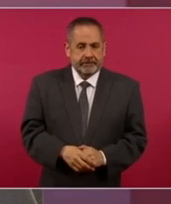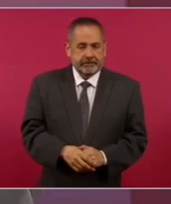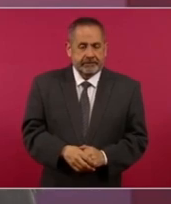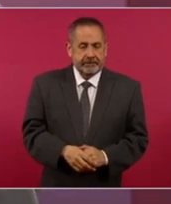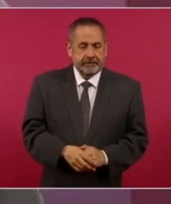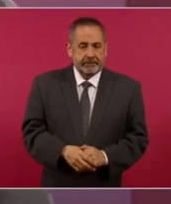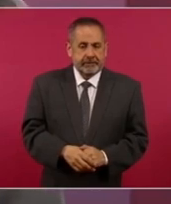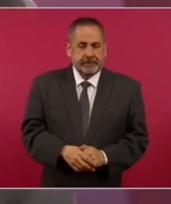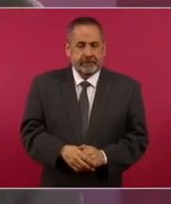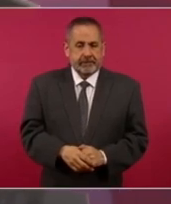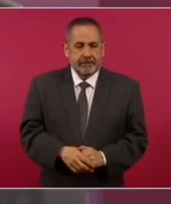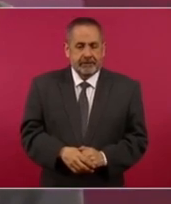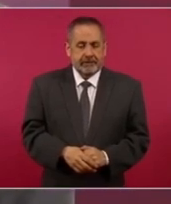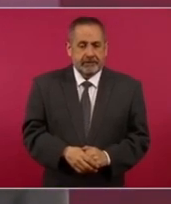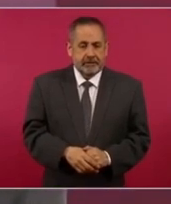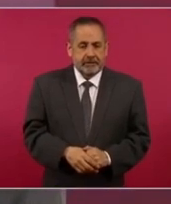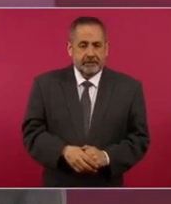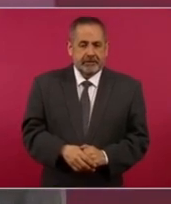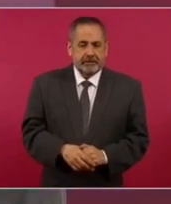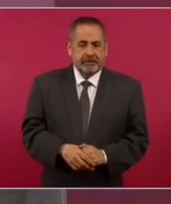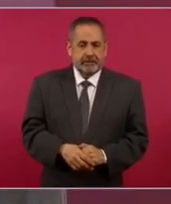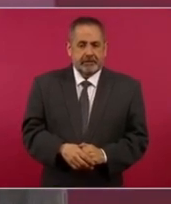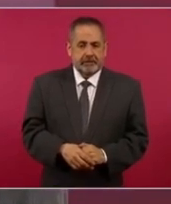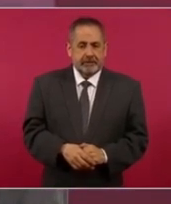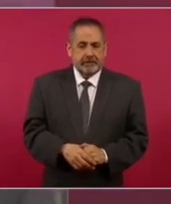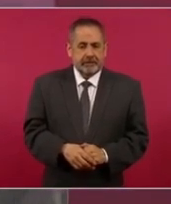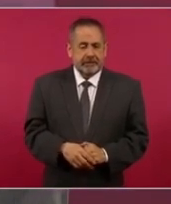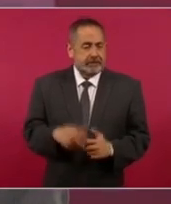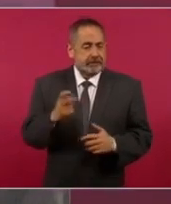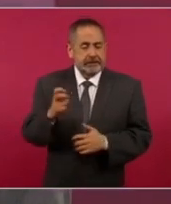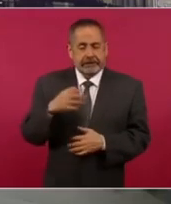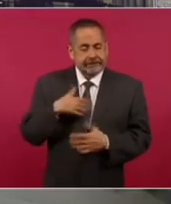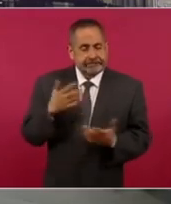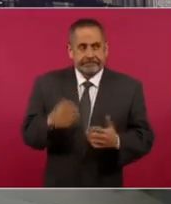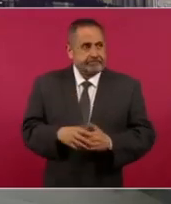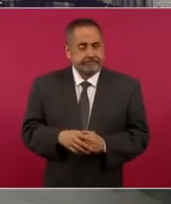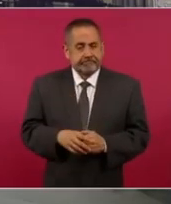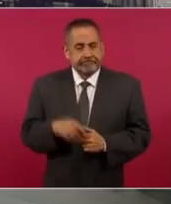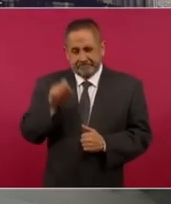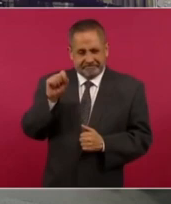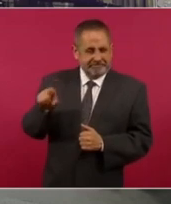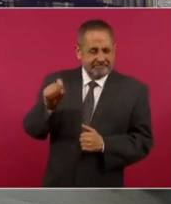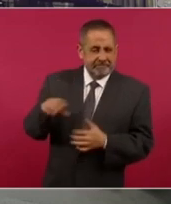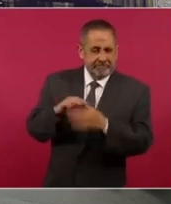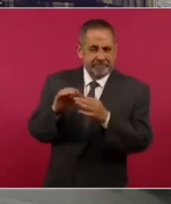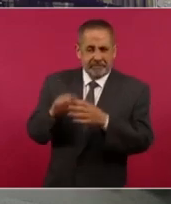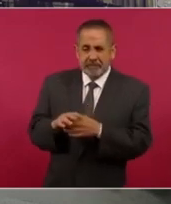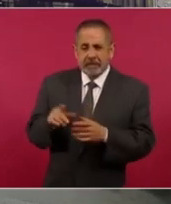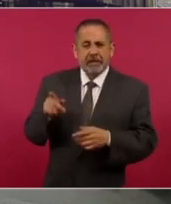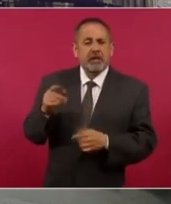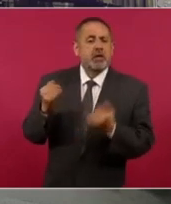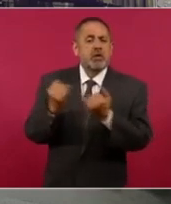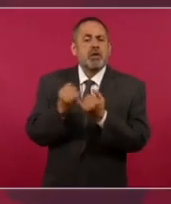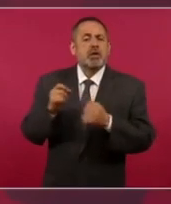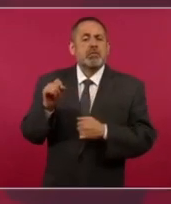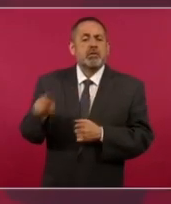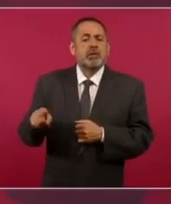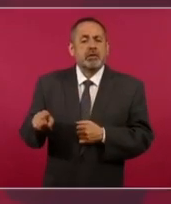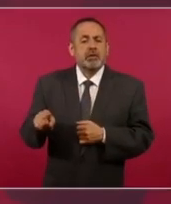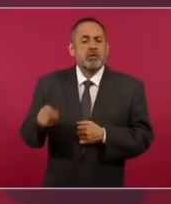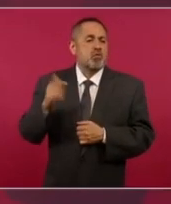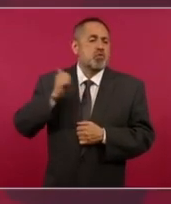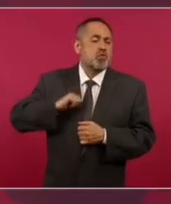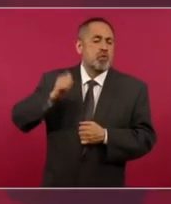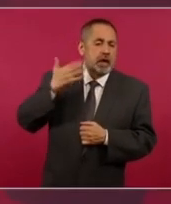Es un poco lo que sostuvo en su momento Díaz